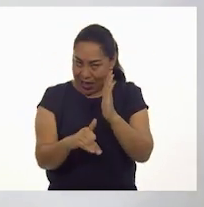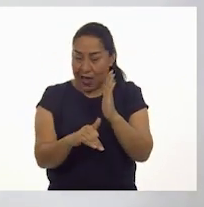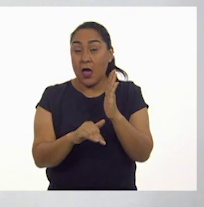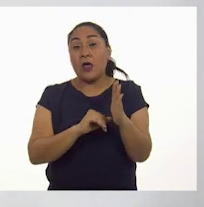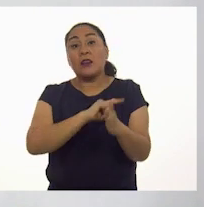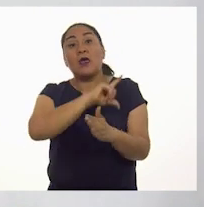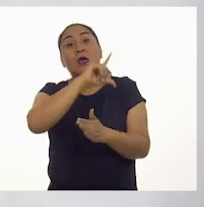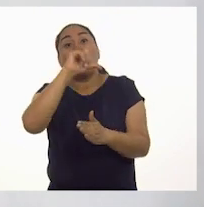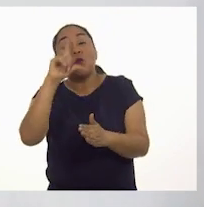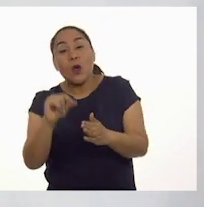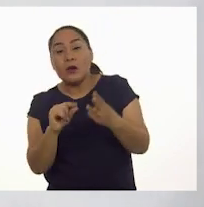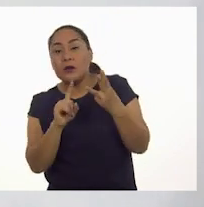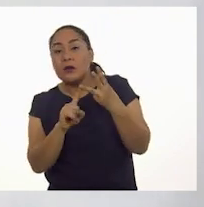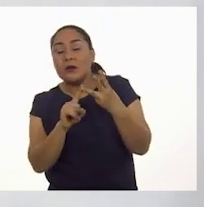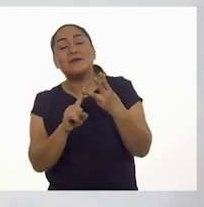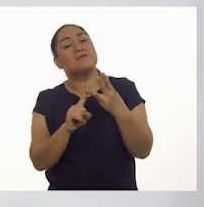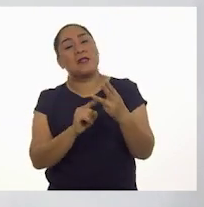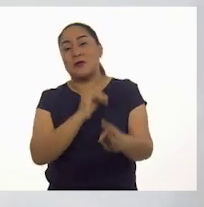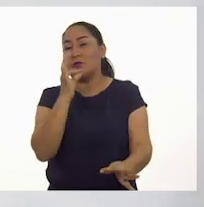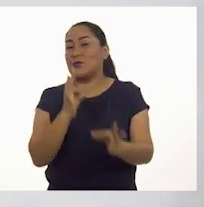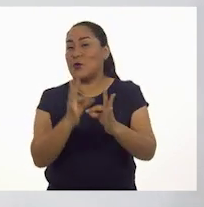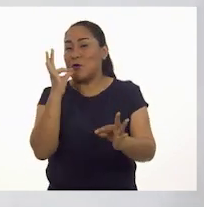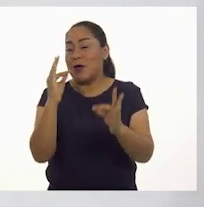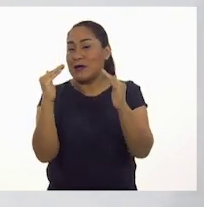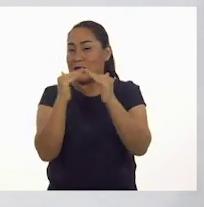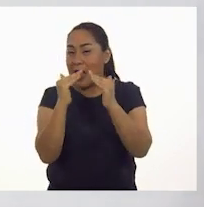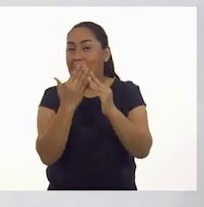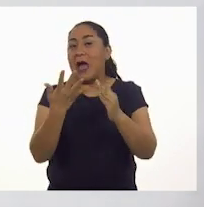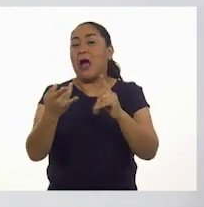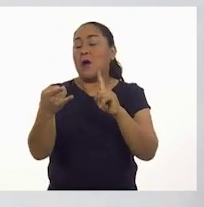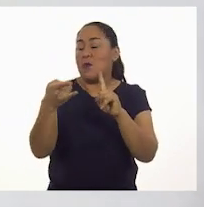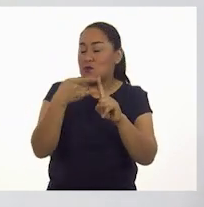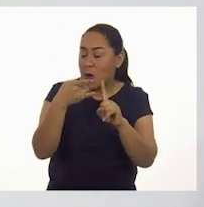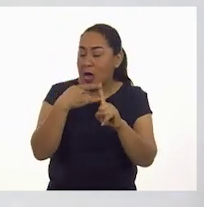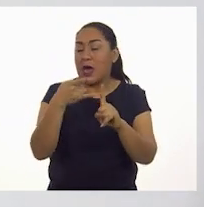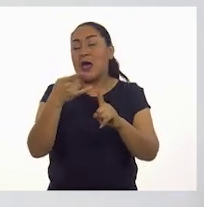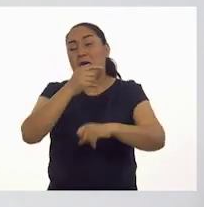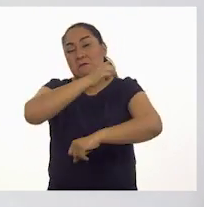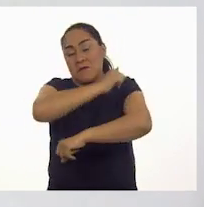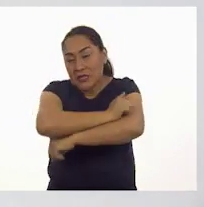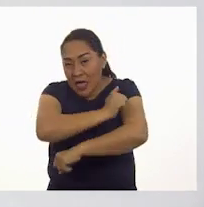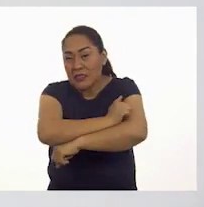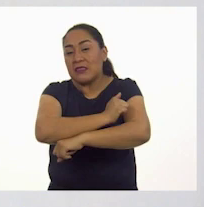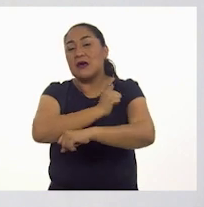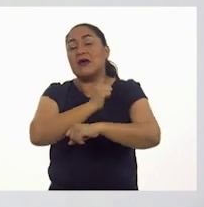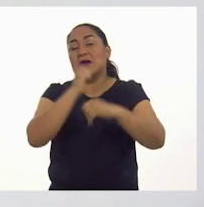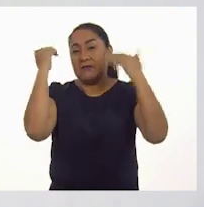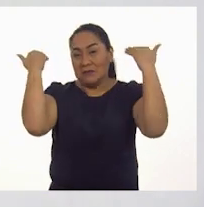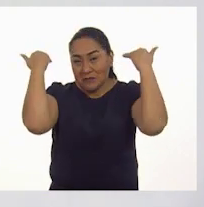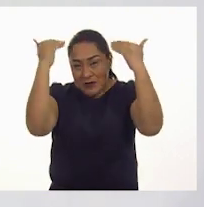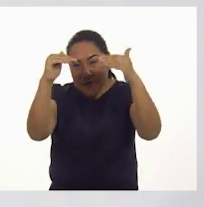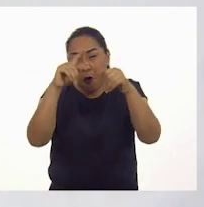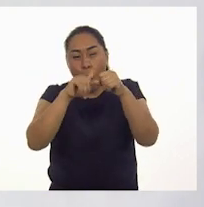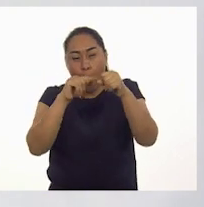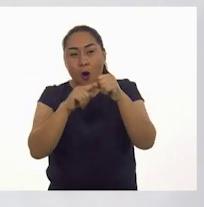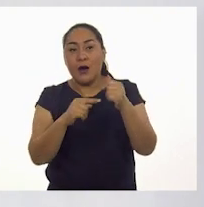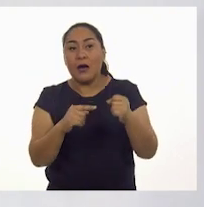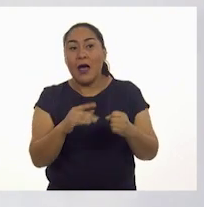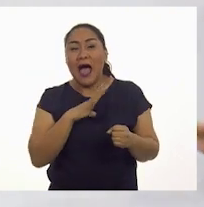pero después tenemos la casa completa, puertas, ventanas, un techo de colores y hasta una flor.